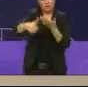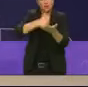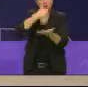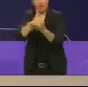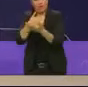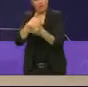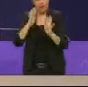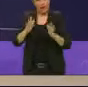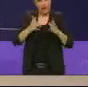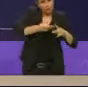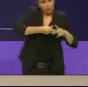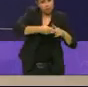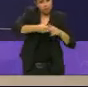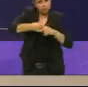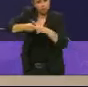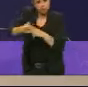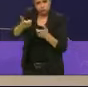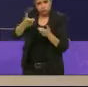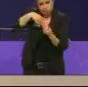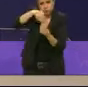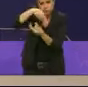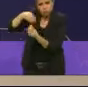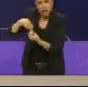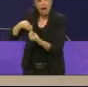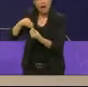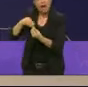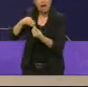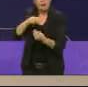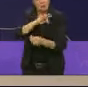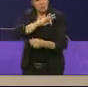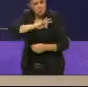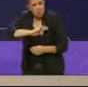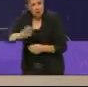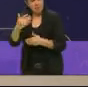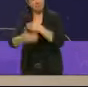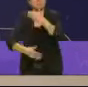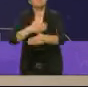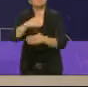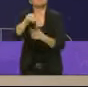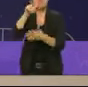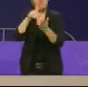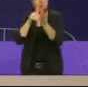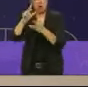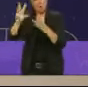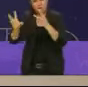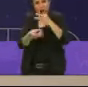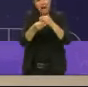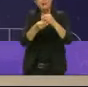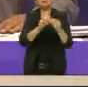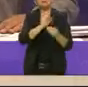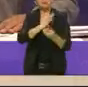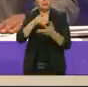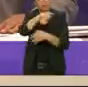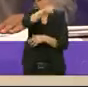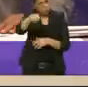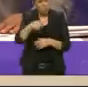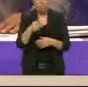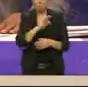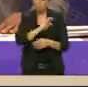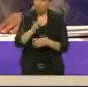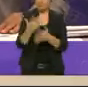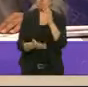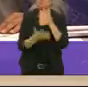contar con ese estado de bienestar. Si se puede, la ciudad sí lo merece. Candidato Tahuada, levantó la mano.